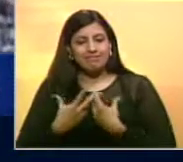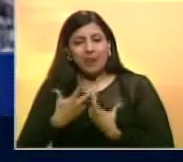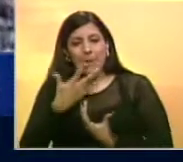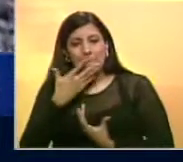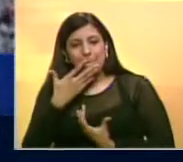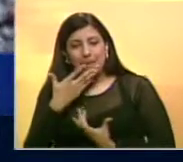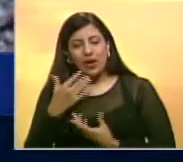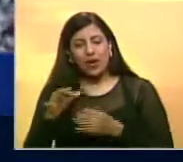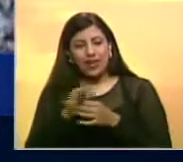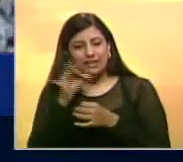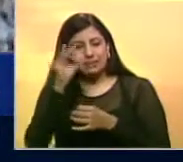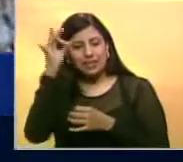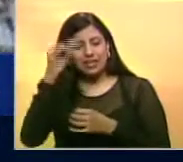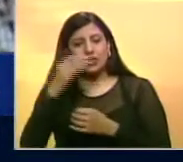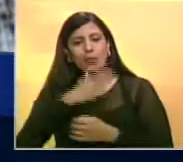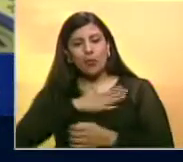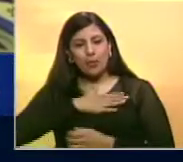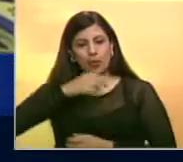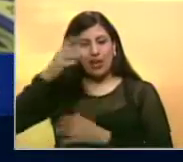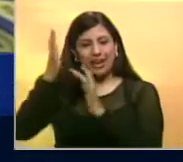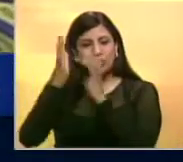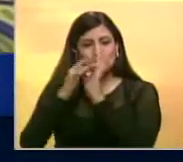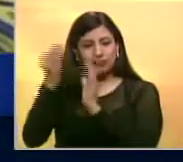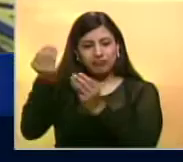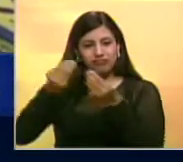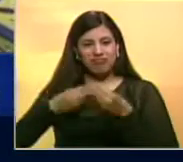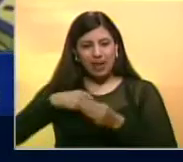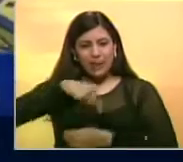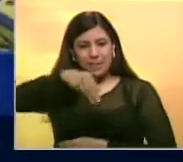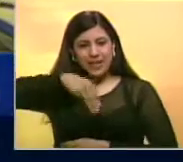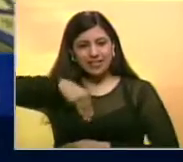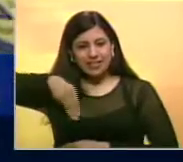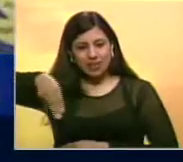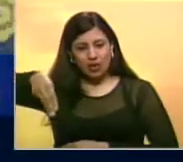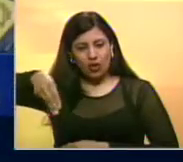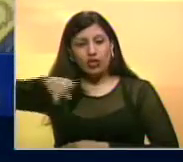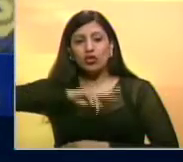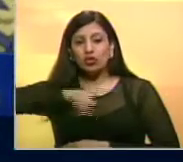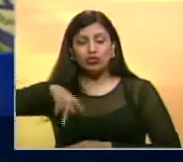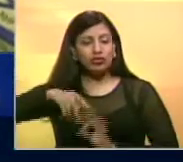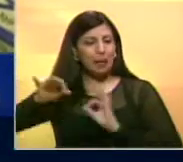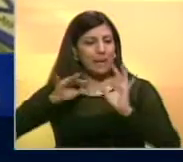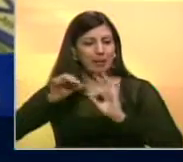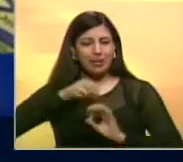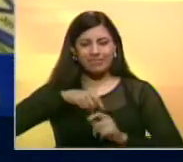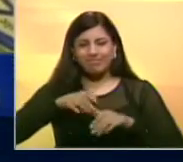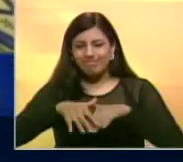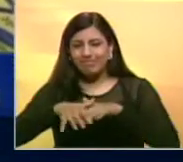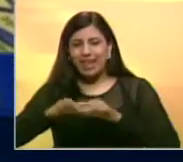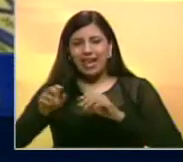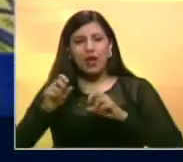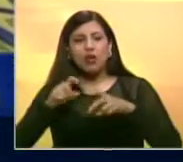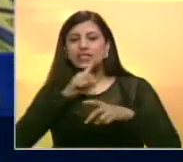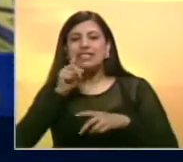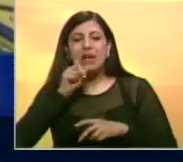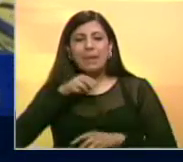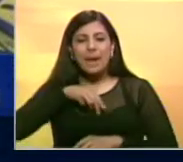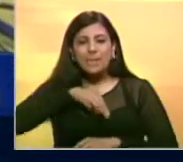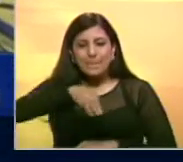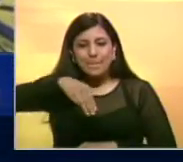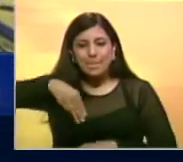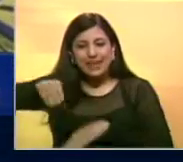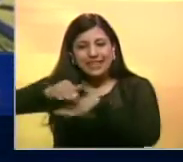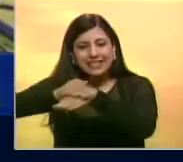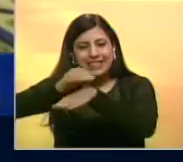corporales y espirituales de la Misericordia. Estamos preparando todo lo de la Ruta de la Misericordia, ultimando, ¿verdad?, que es como